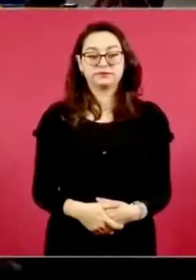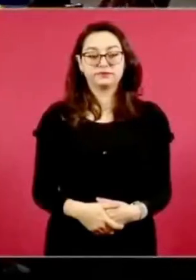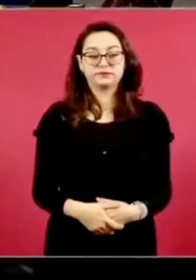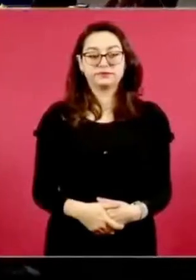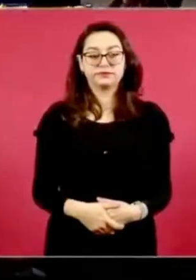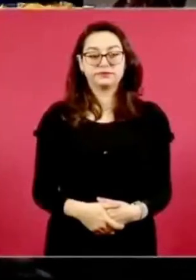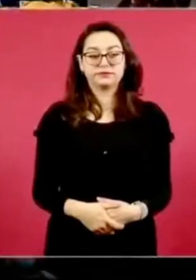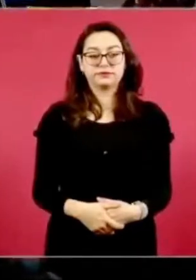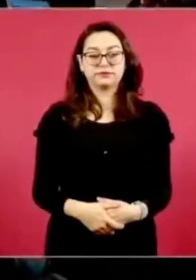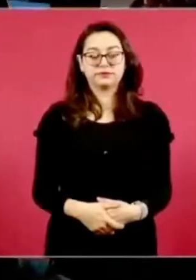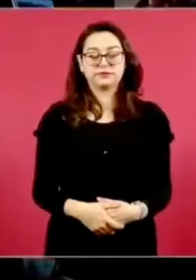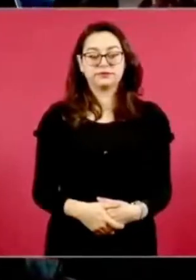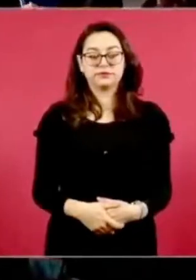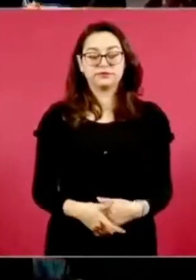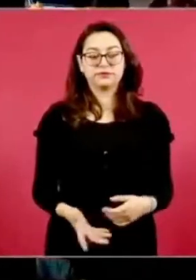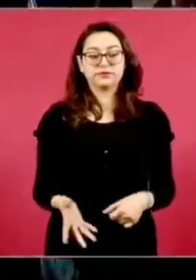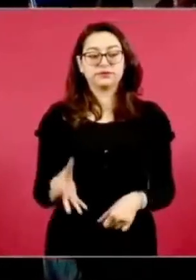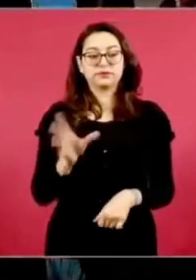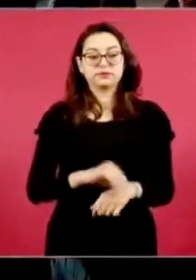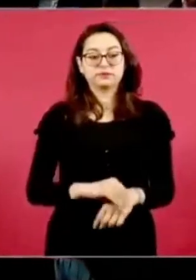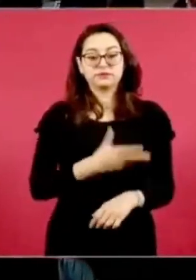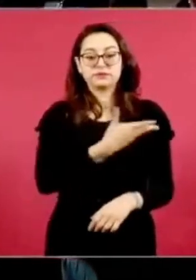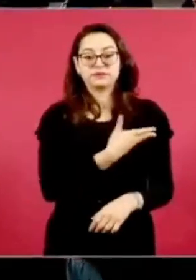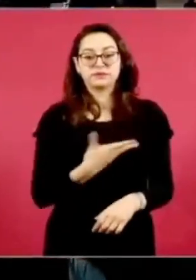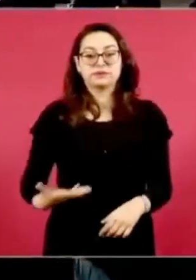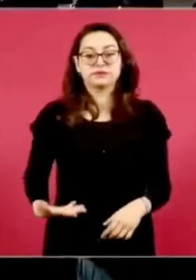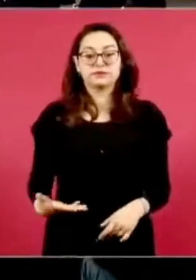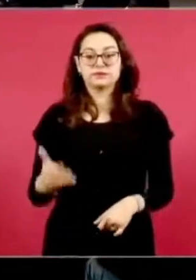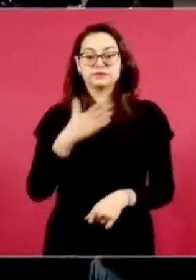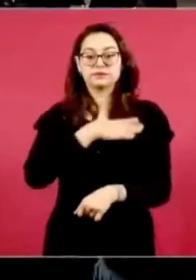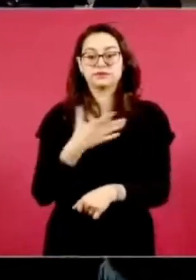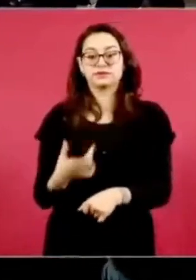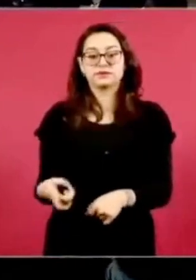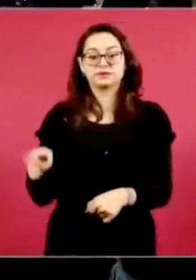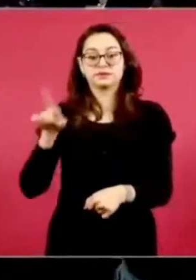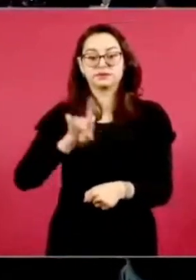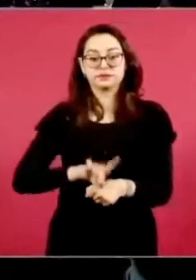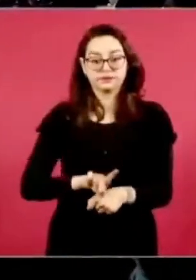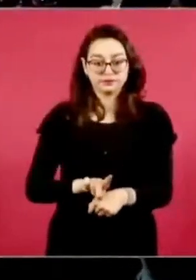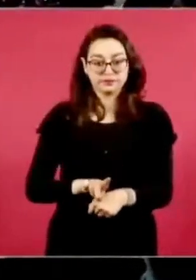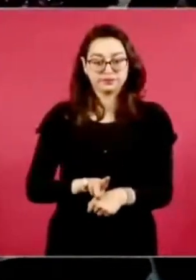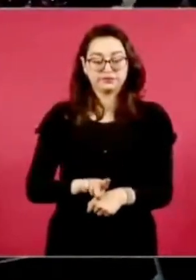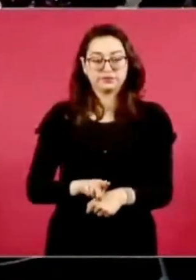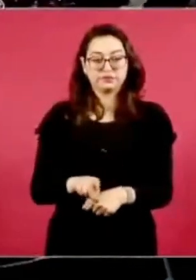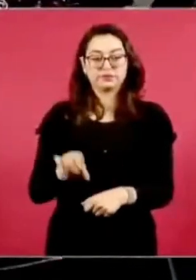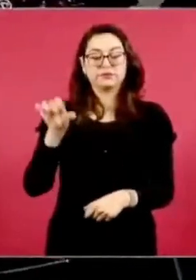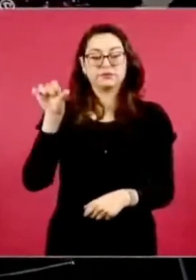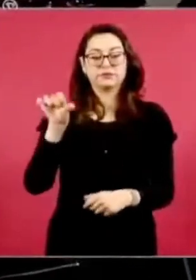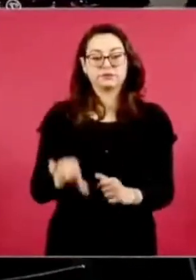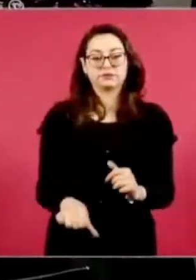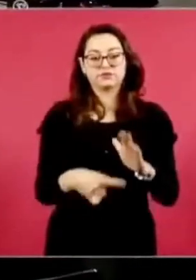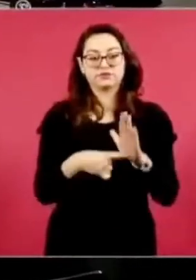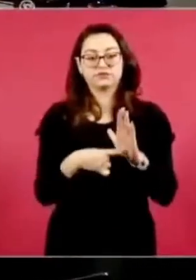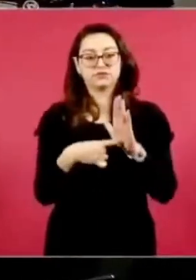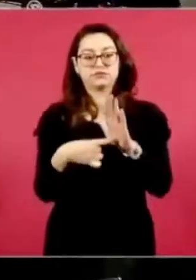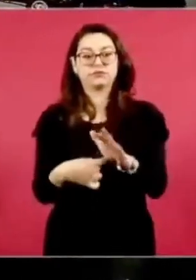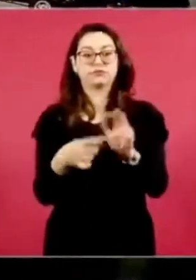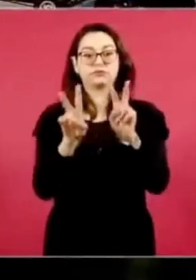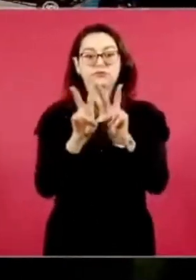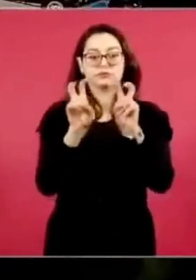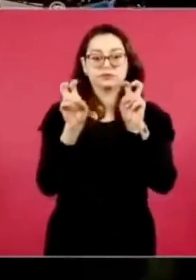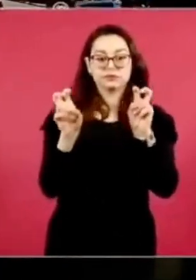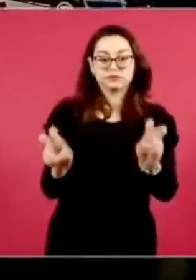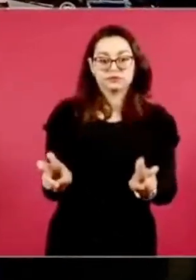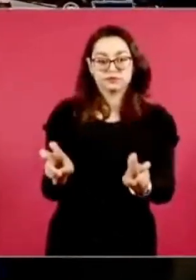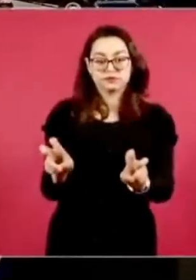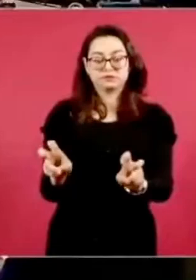Con su permiso, señor presidente. Muy buenos días. Vamos a presentar el día de hoy el avance de cero impunidad. El periodo